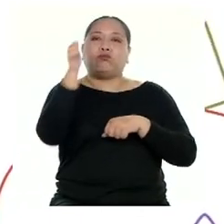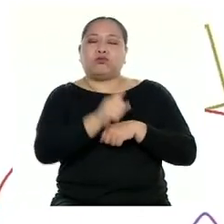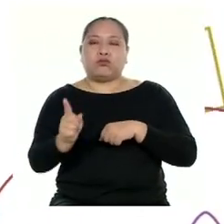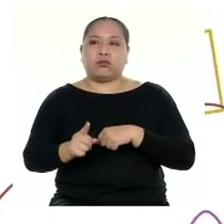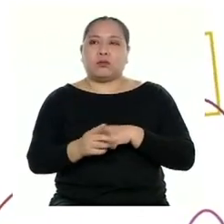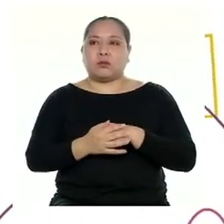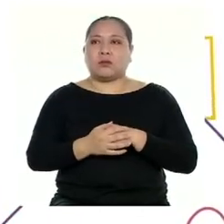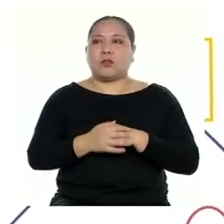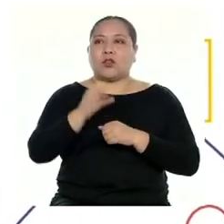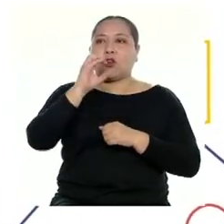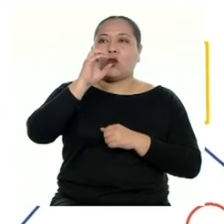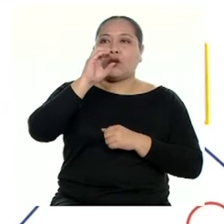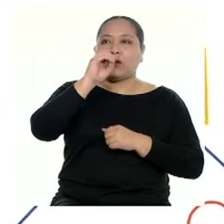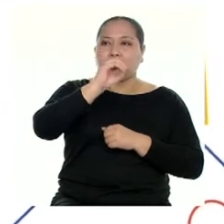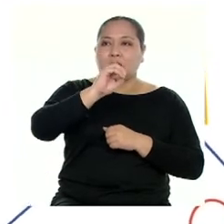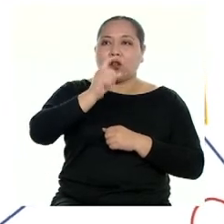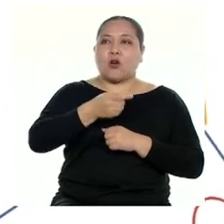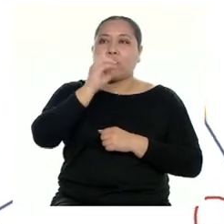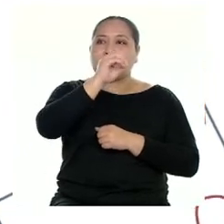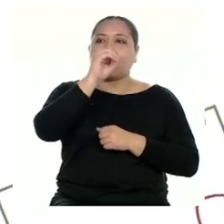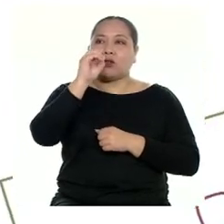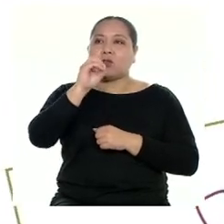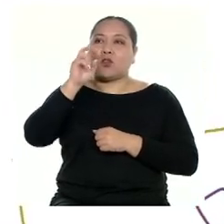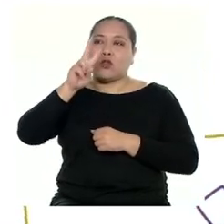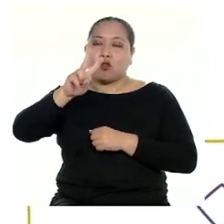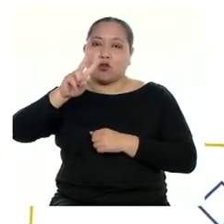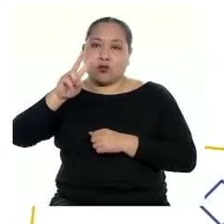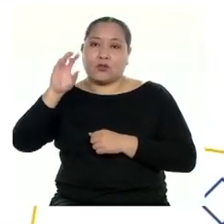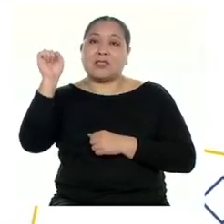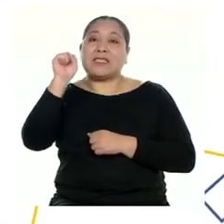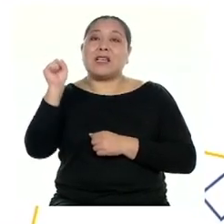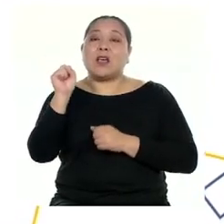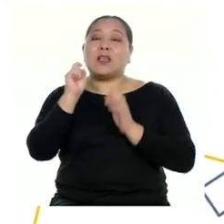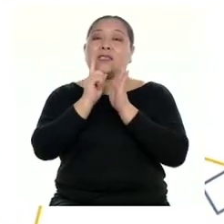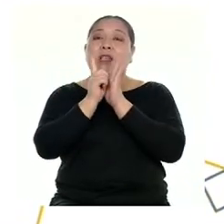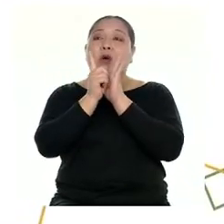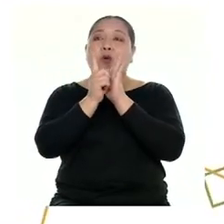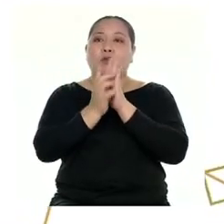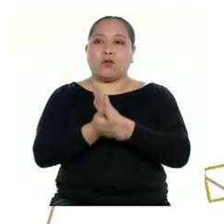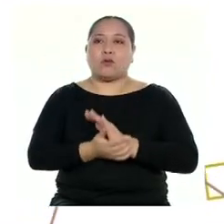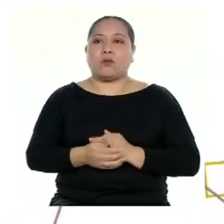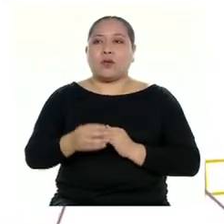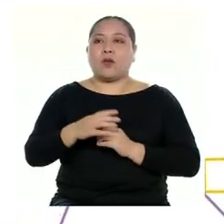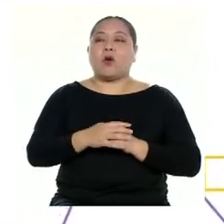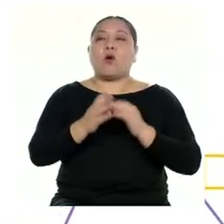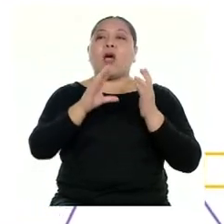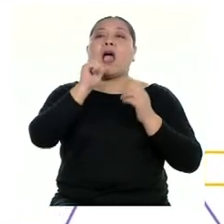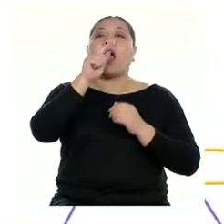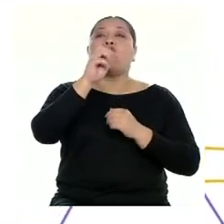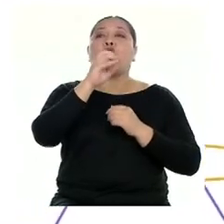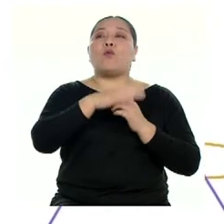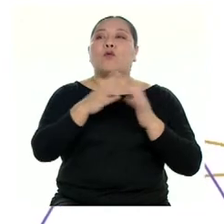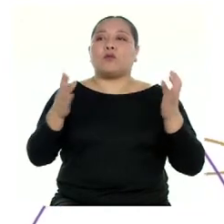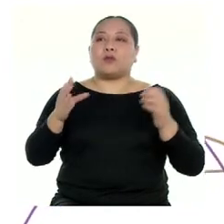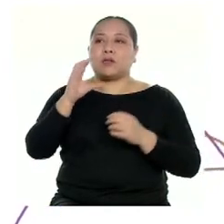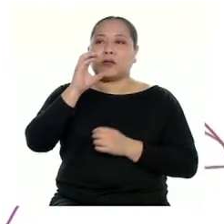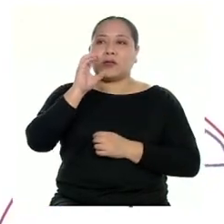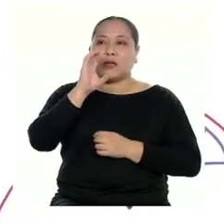2 diezmilésimas de segundo B. Diámetro de un átomo 53